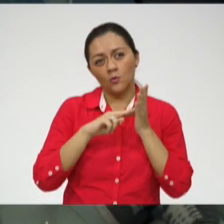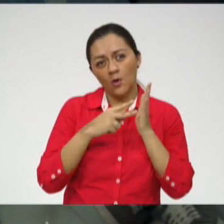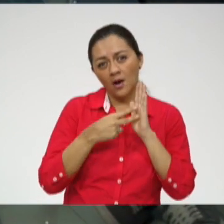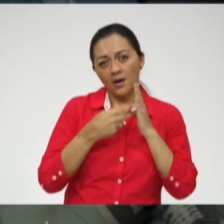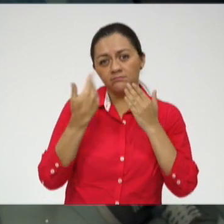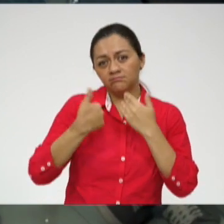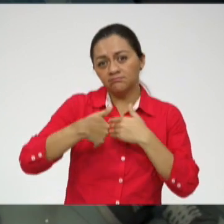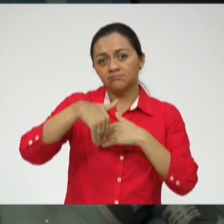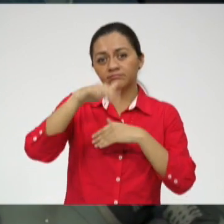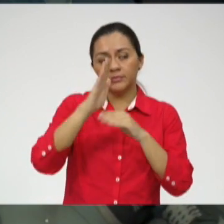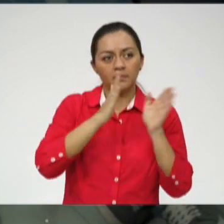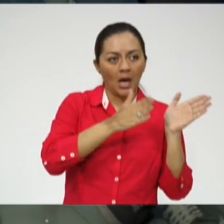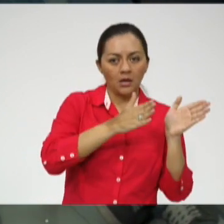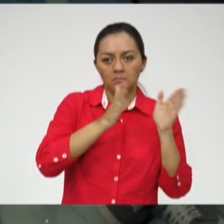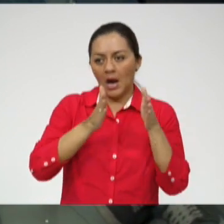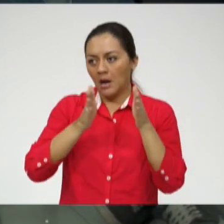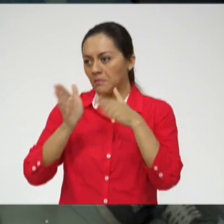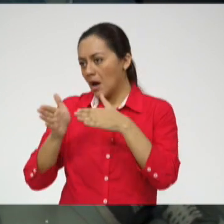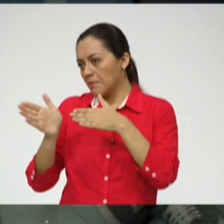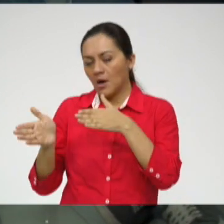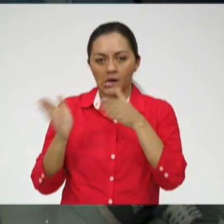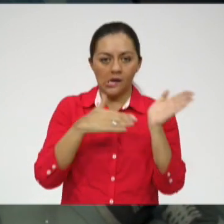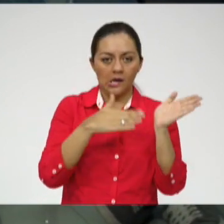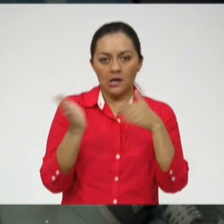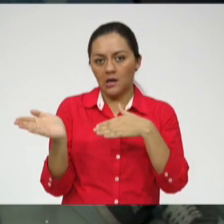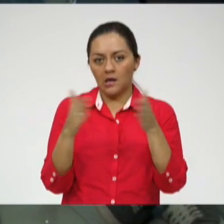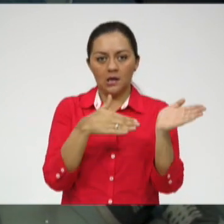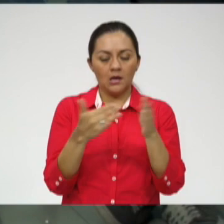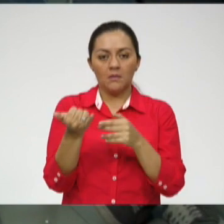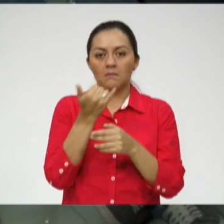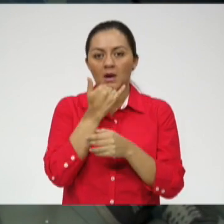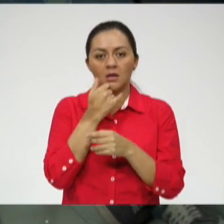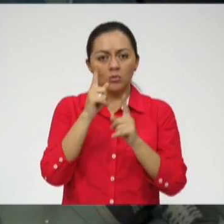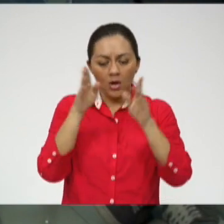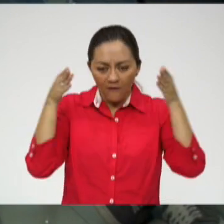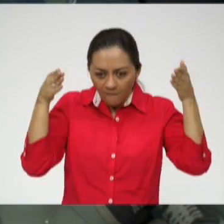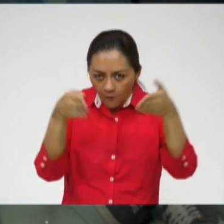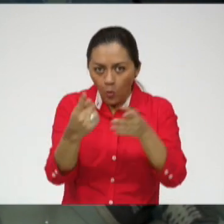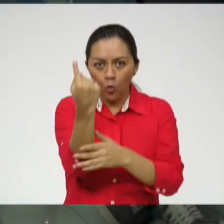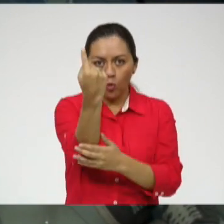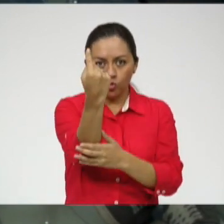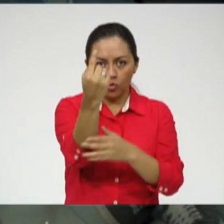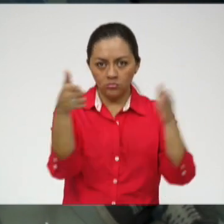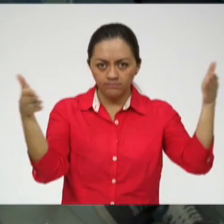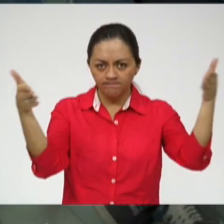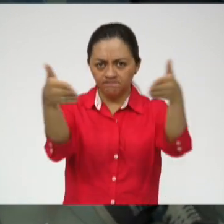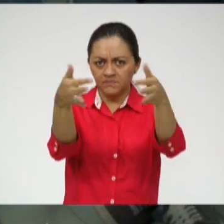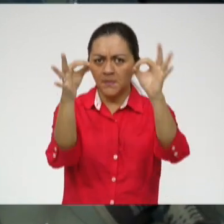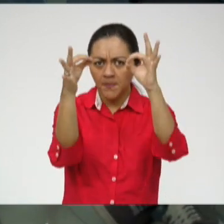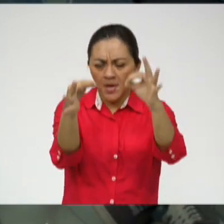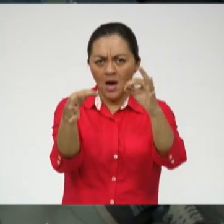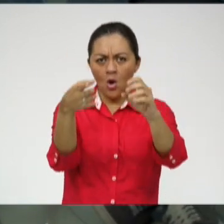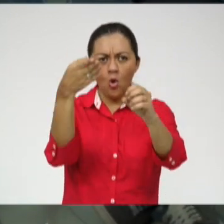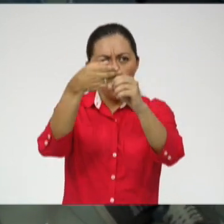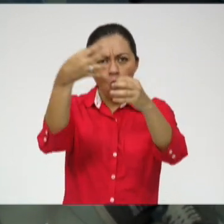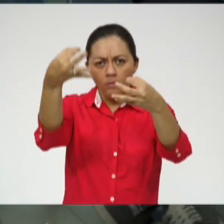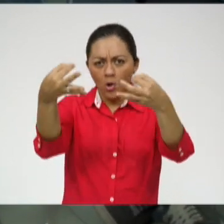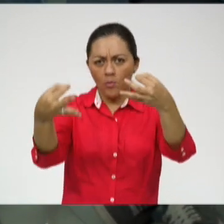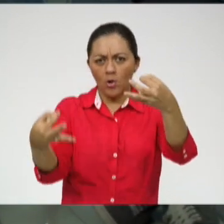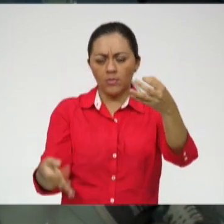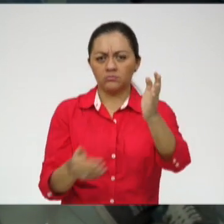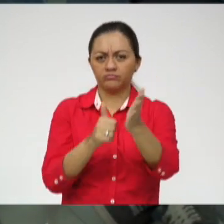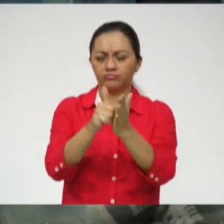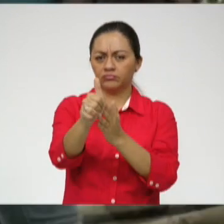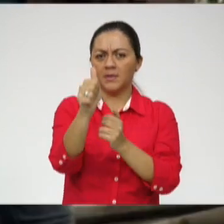a pasar tu vida y no vas a terminar haciendo nada. Entonces, un proyecto de vida te enfoca en una sola cosa, te permite cumplirla y seguir a la siguiente